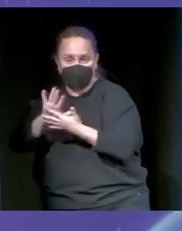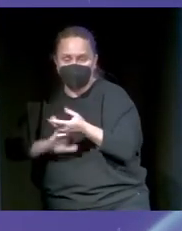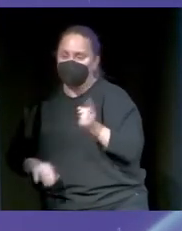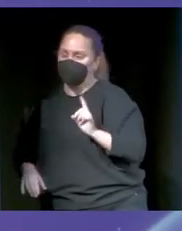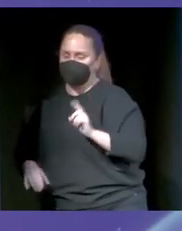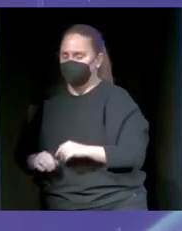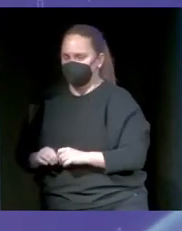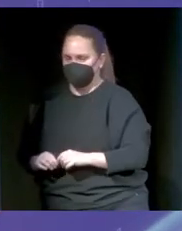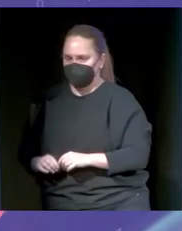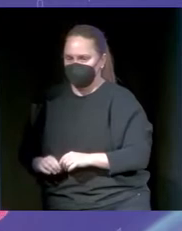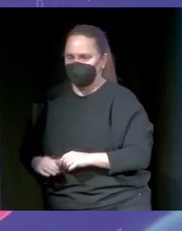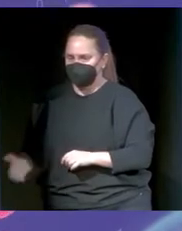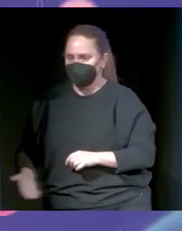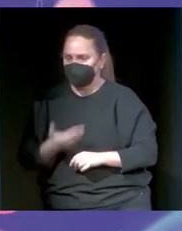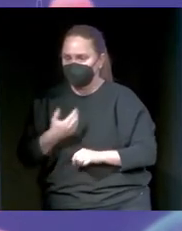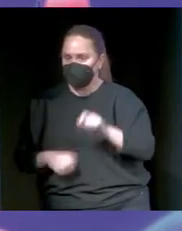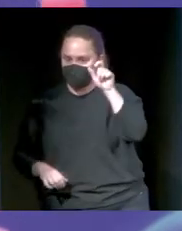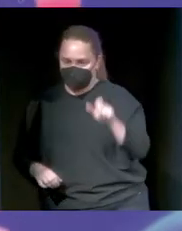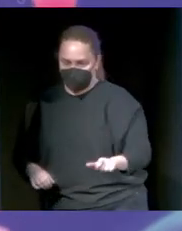sino que lo va a hacer esta persona.